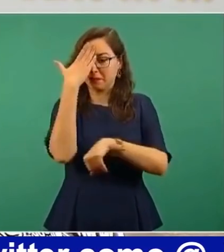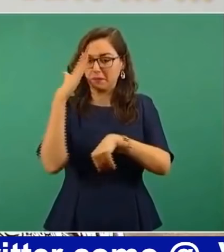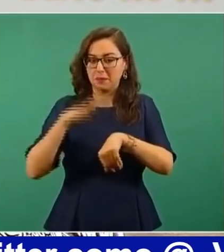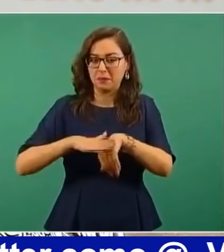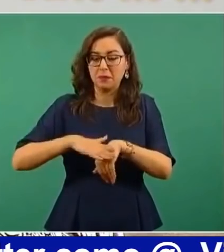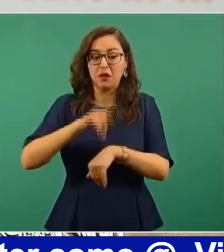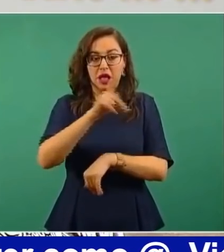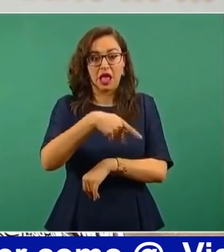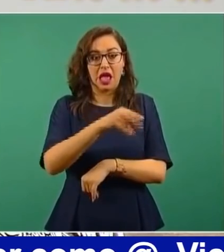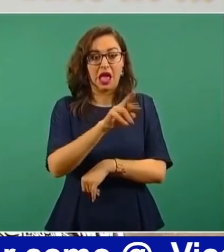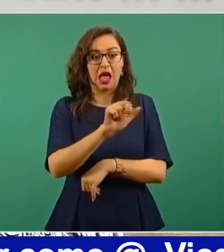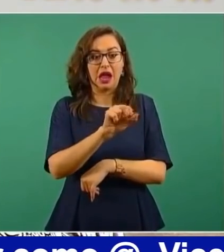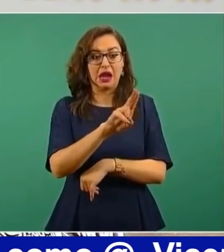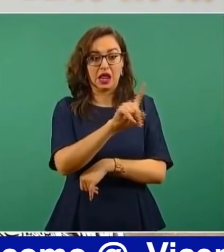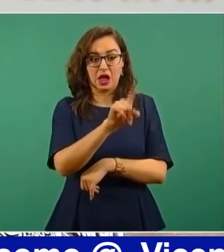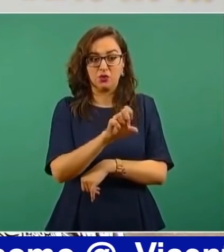Krause